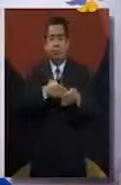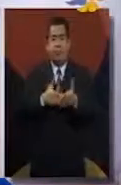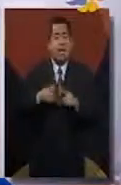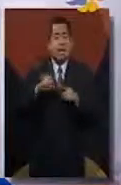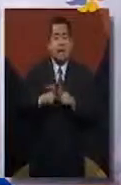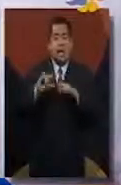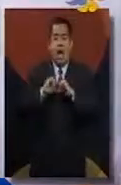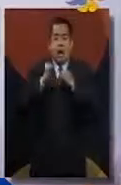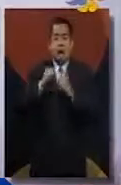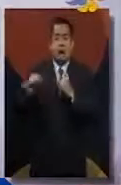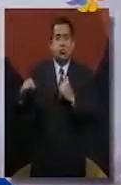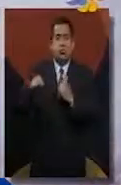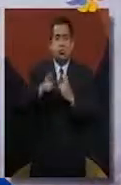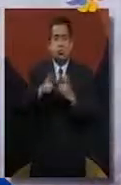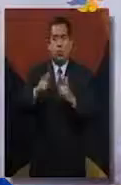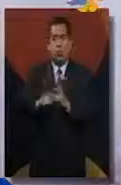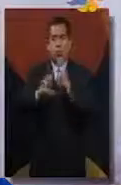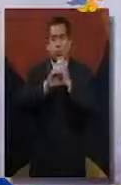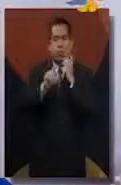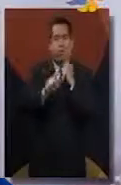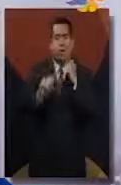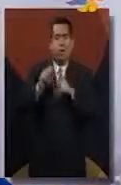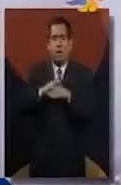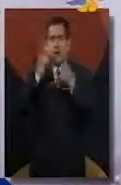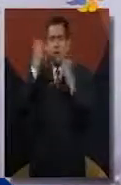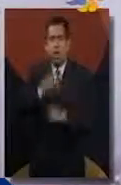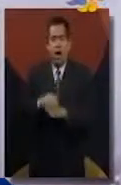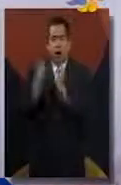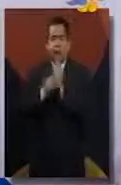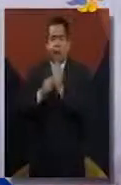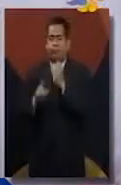asociaciones sindicales de los sectores del transporte metalúrgico y bancario.